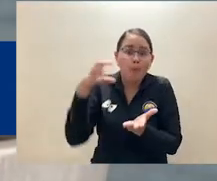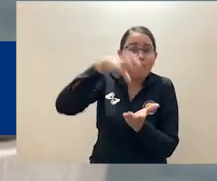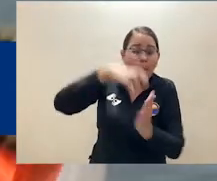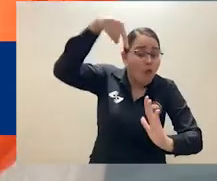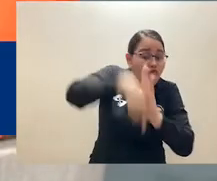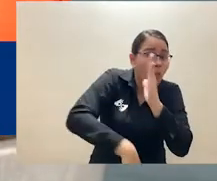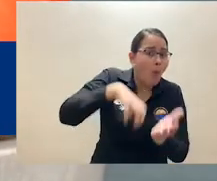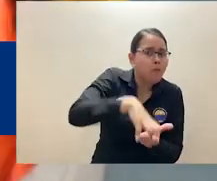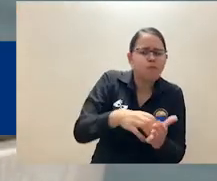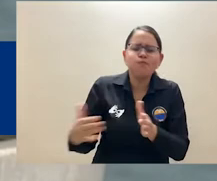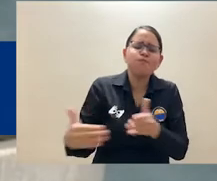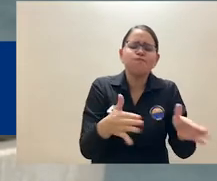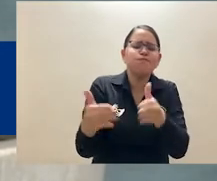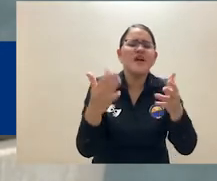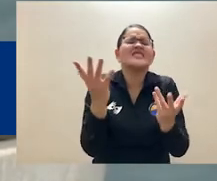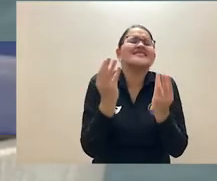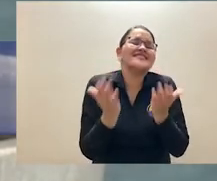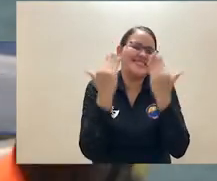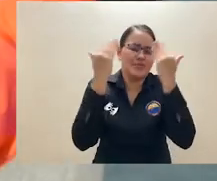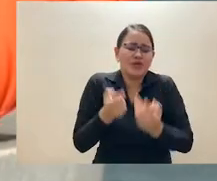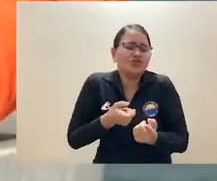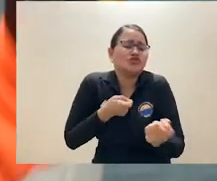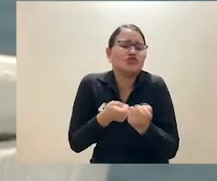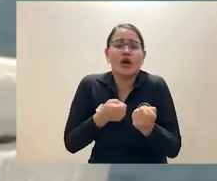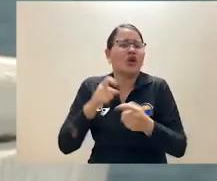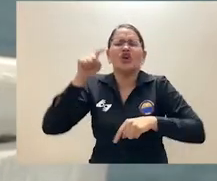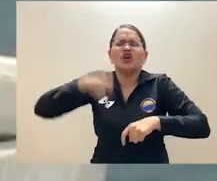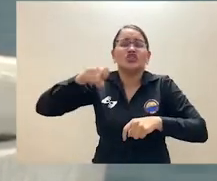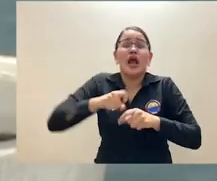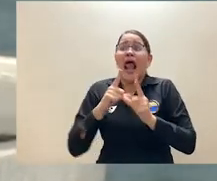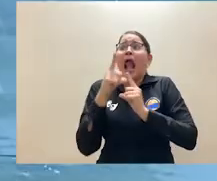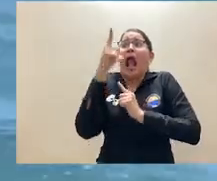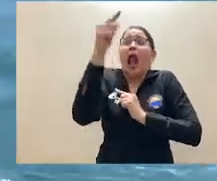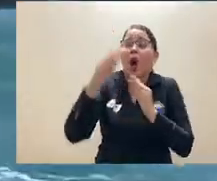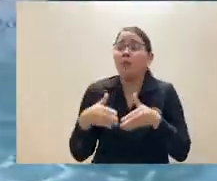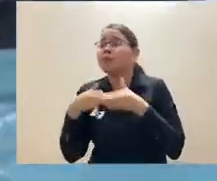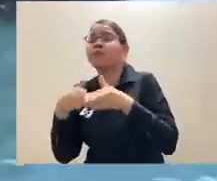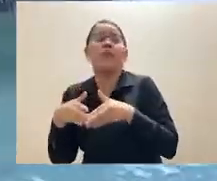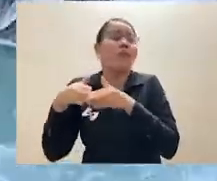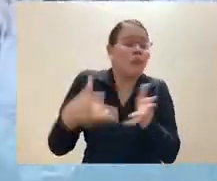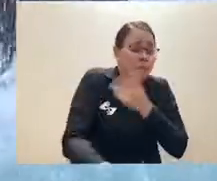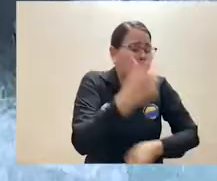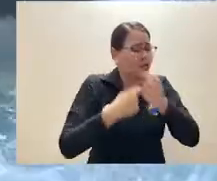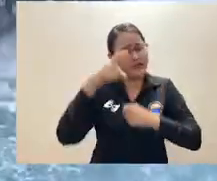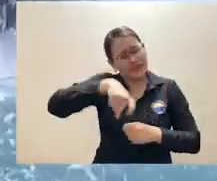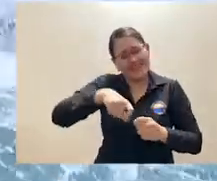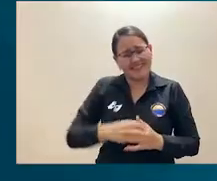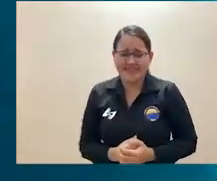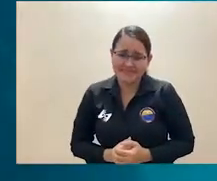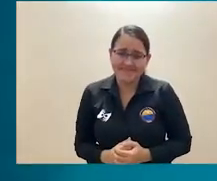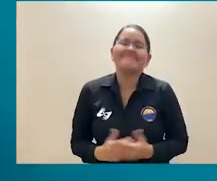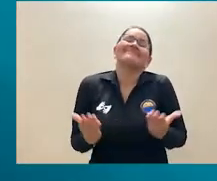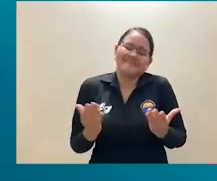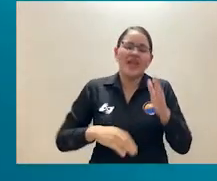porque ya no tenemos que ir tan lejos a buscar las especies y ahora capturamos más volúmenes. Con estos proyectos, Ecopetrol y Zenit,